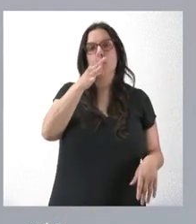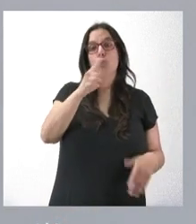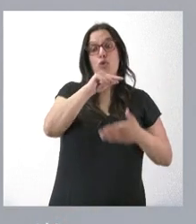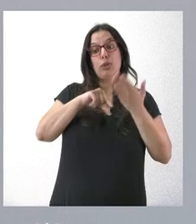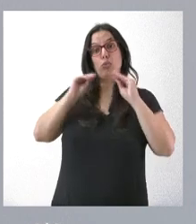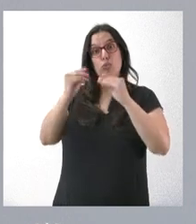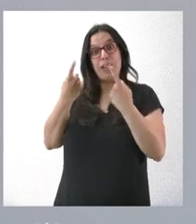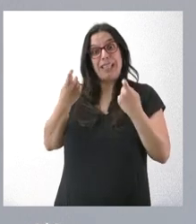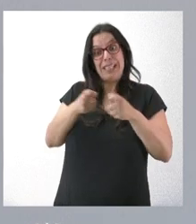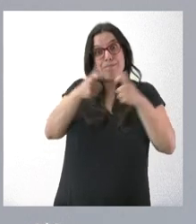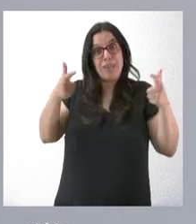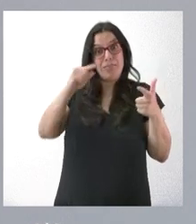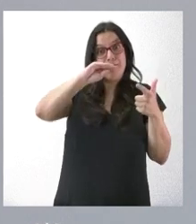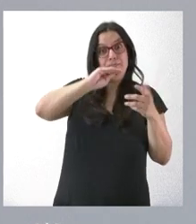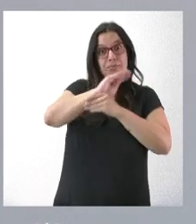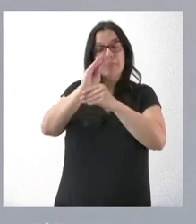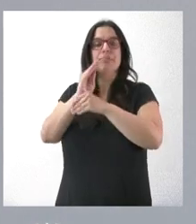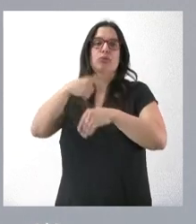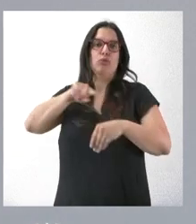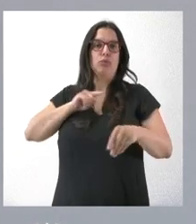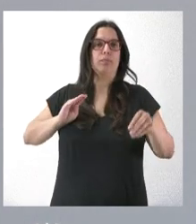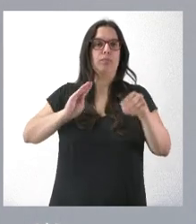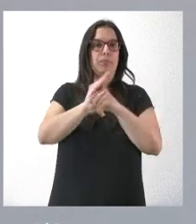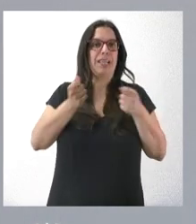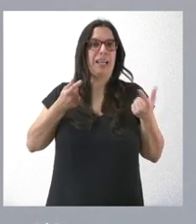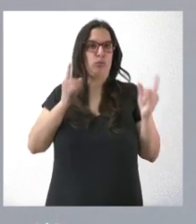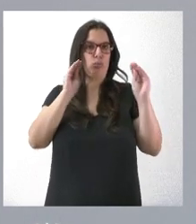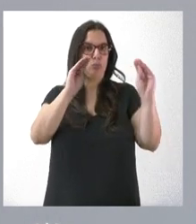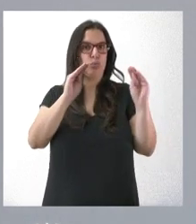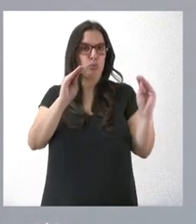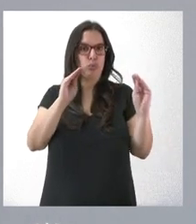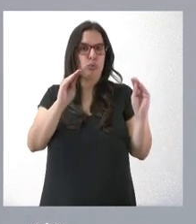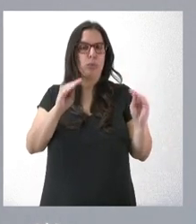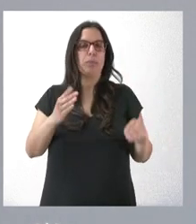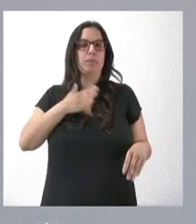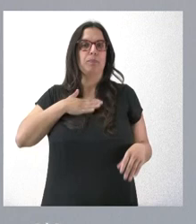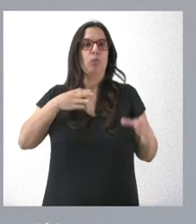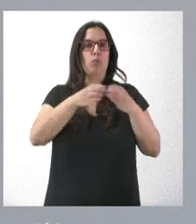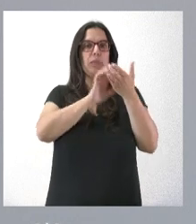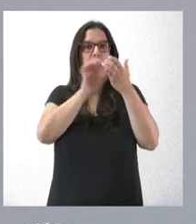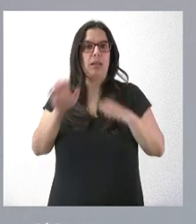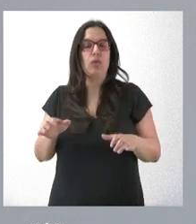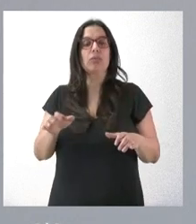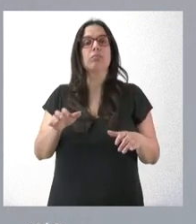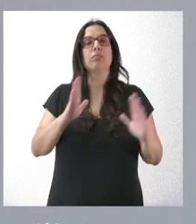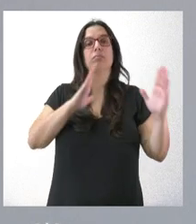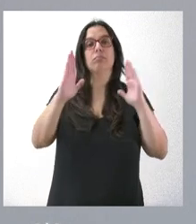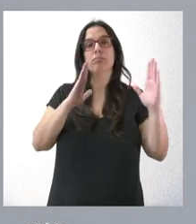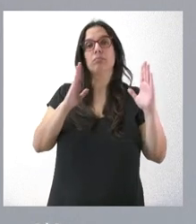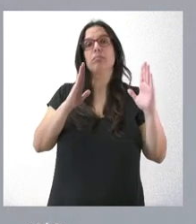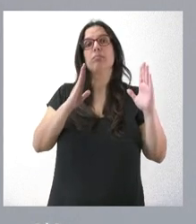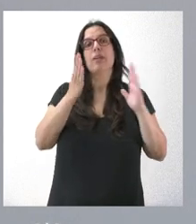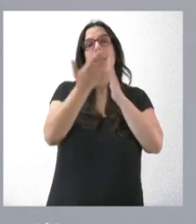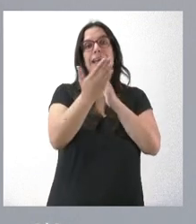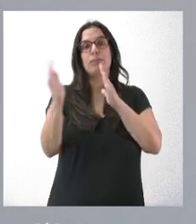hace de una u otra forma es financiar el coste de este personal por parte de la Junta de Castilla y León durante el tiempo que vaya a durar las